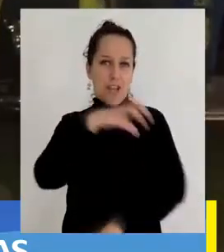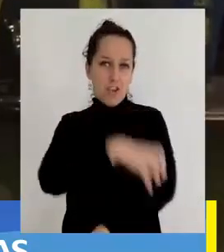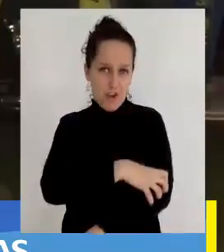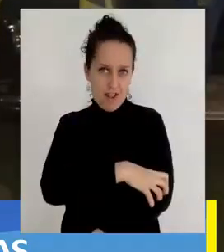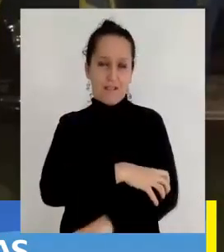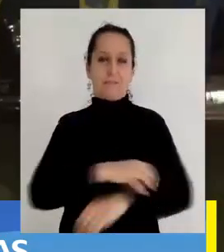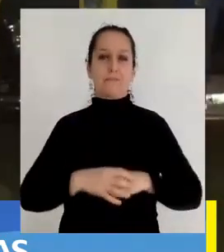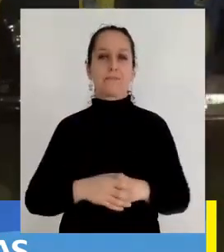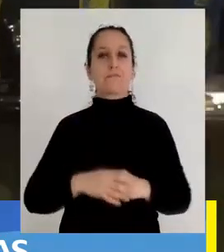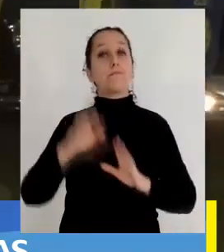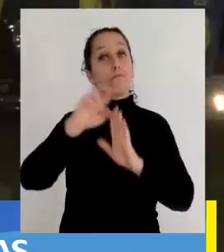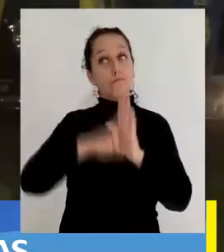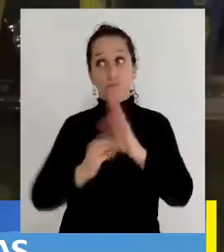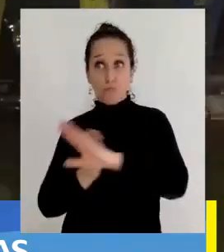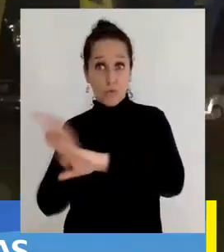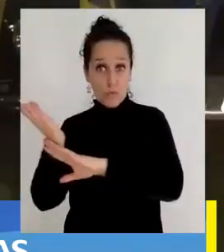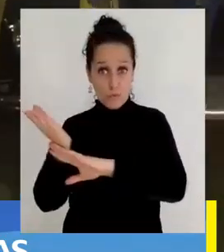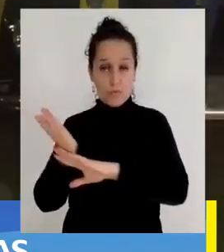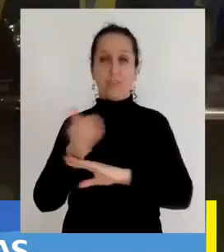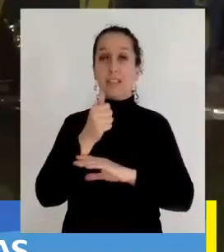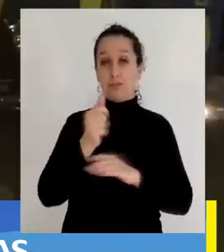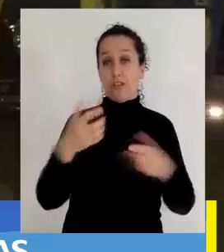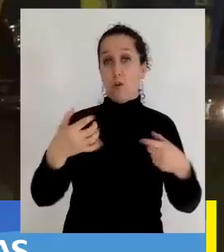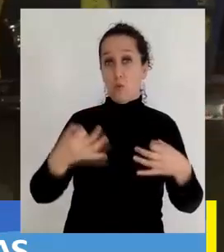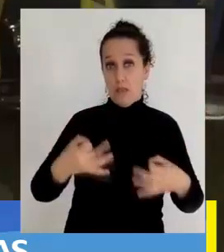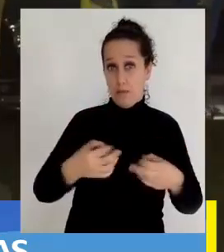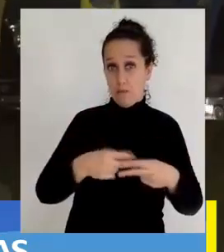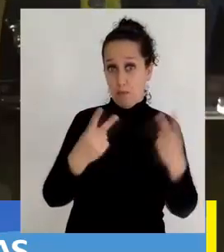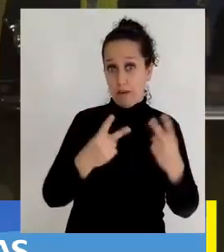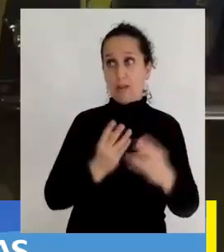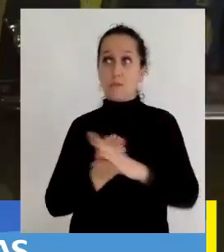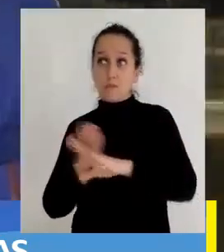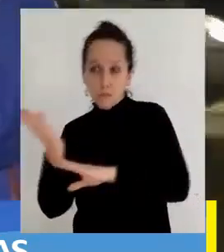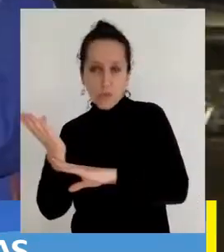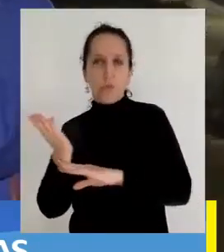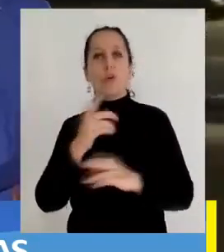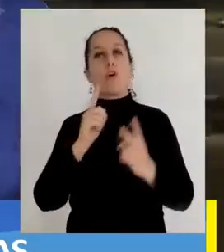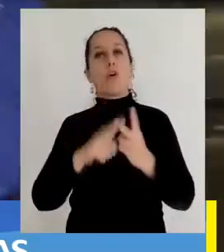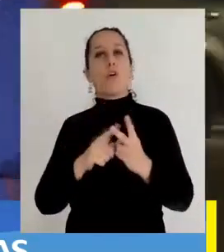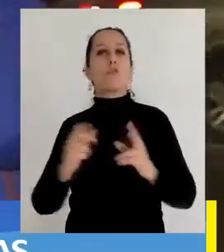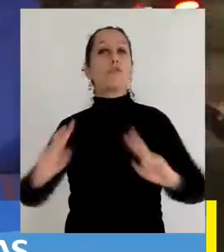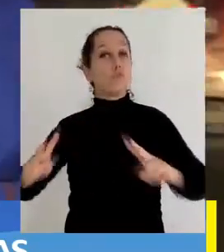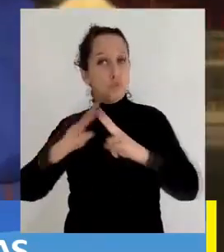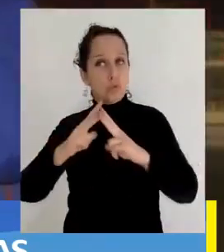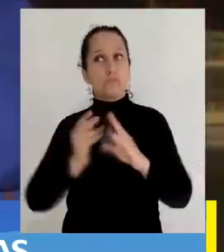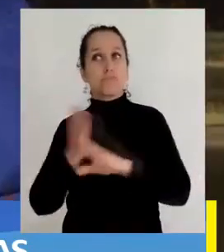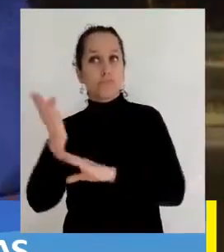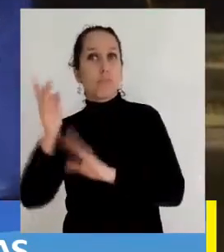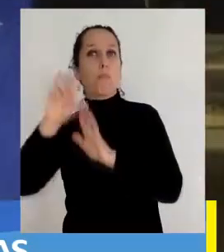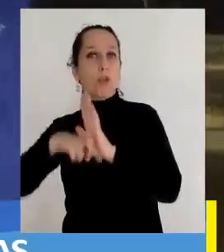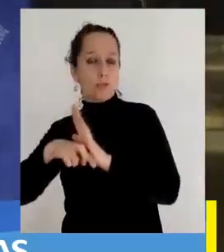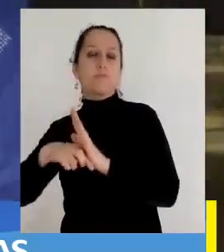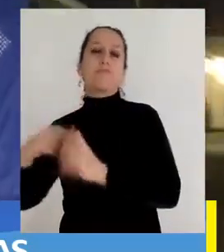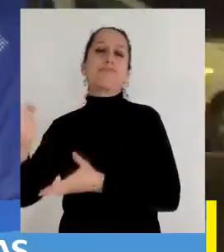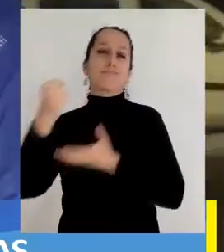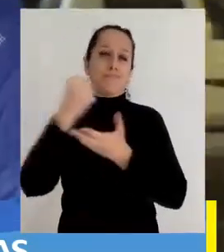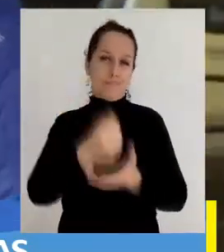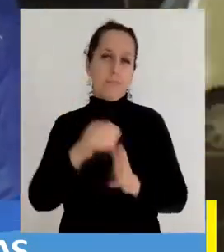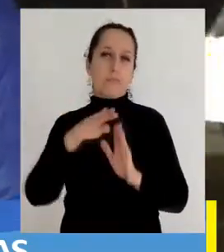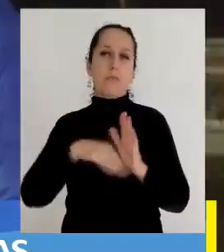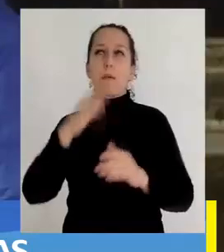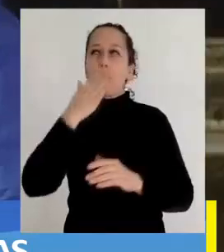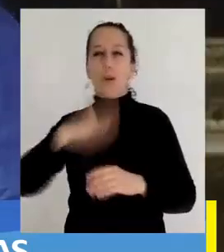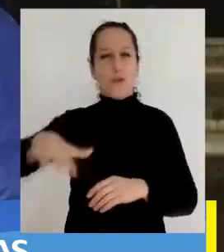Administrativo a través de un proyecto postulado por la Dirección de Seguridad Pública y la Subdirección de Construcciones al Programa de